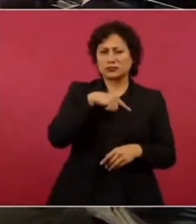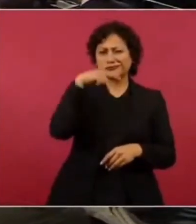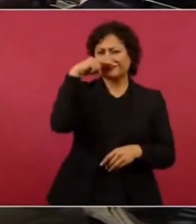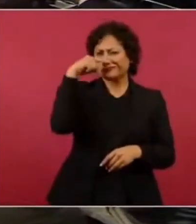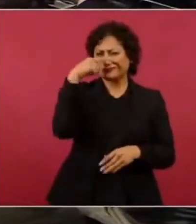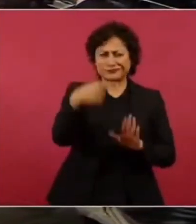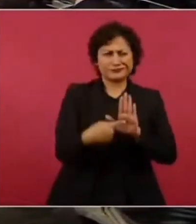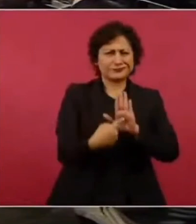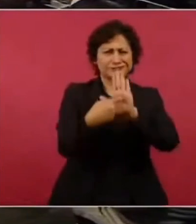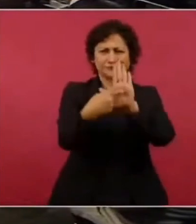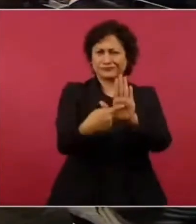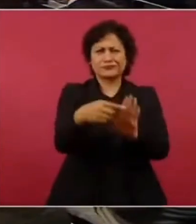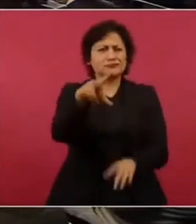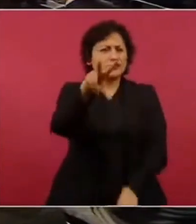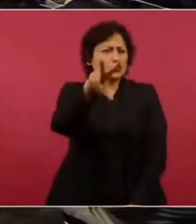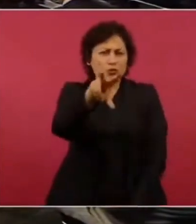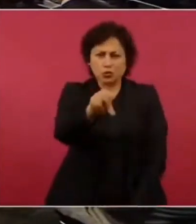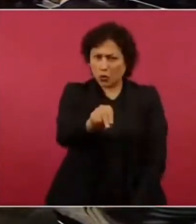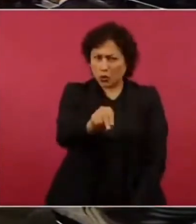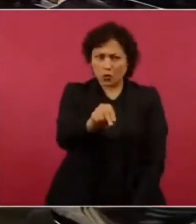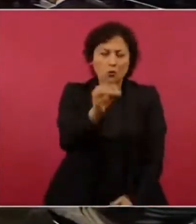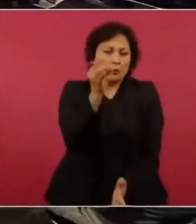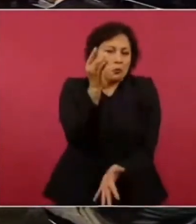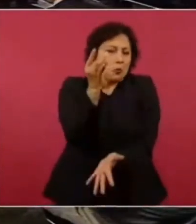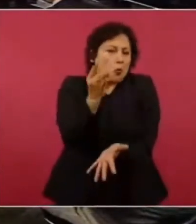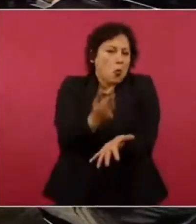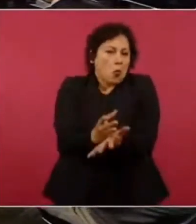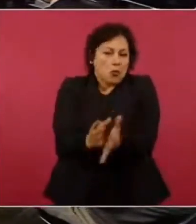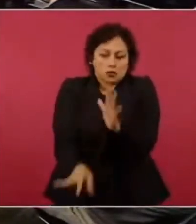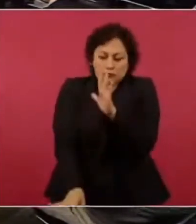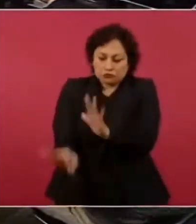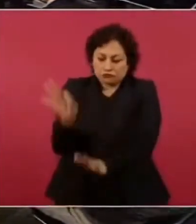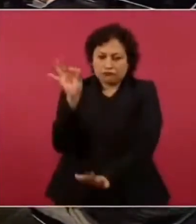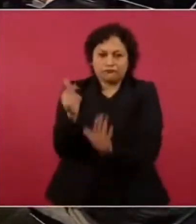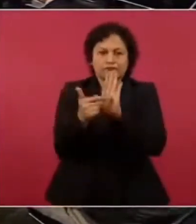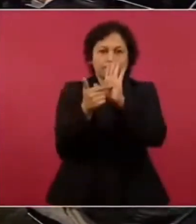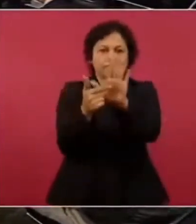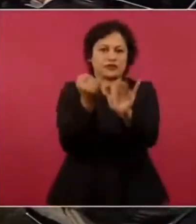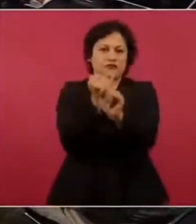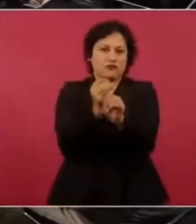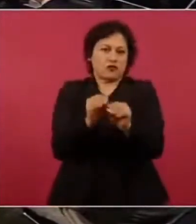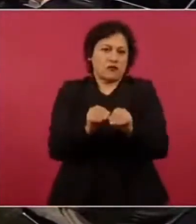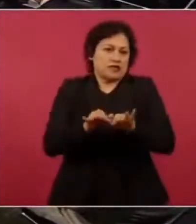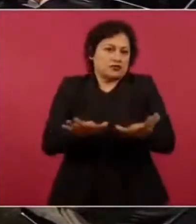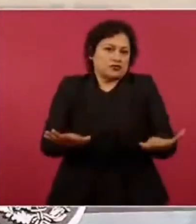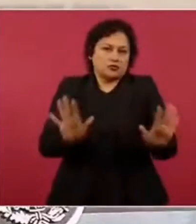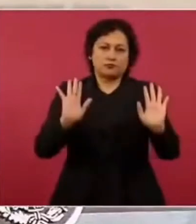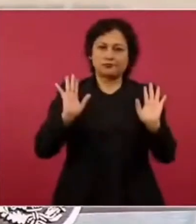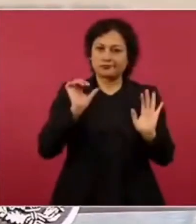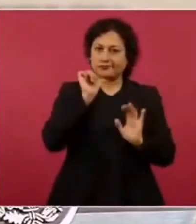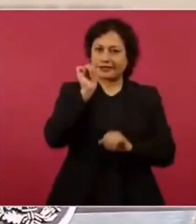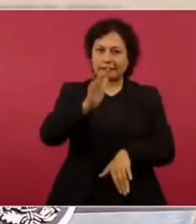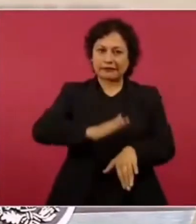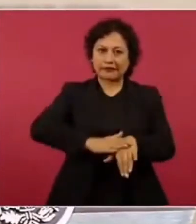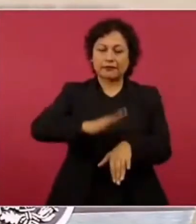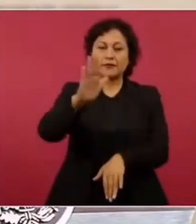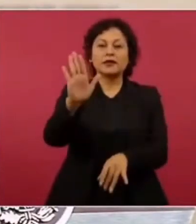más para informar porque si no los que escuchó en la radio